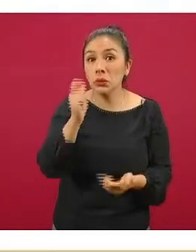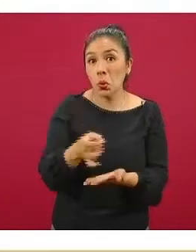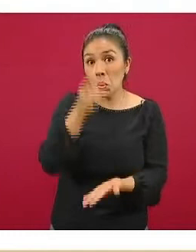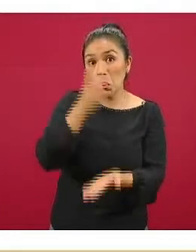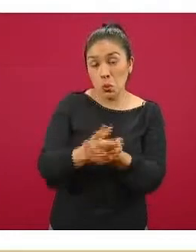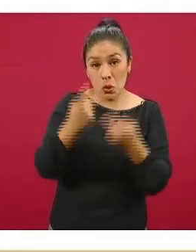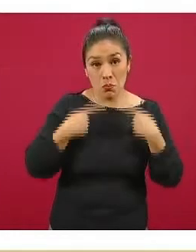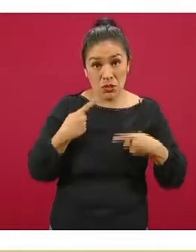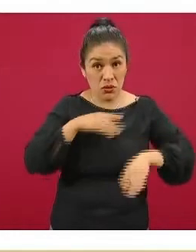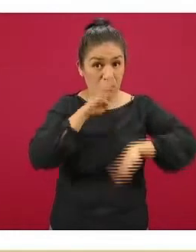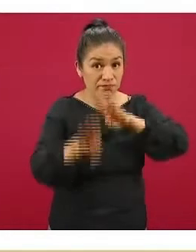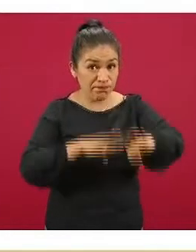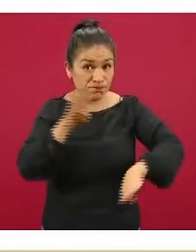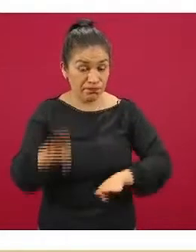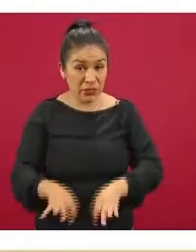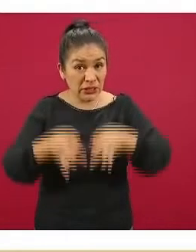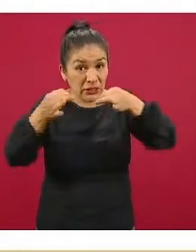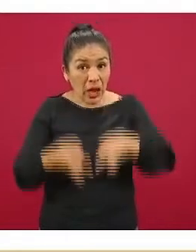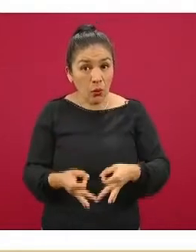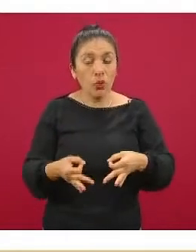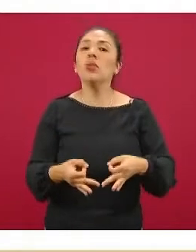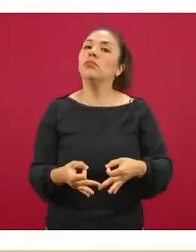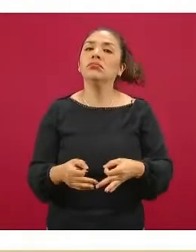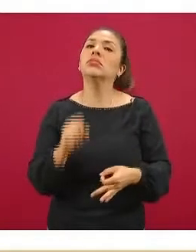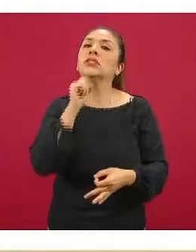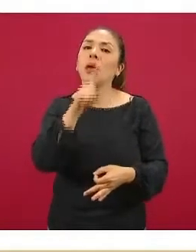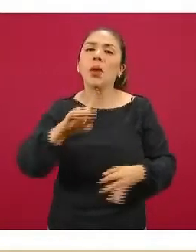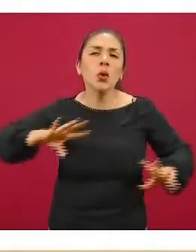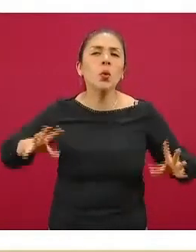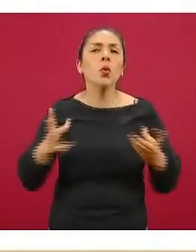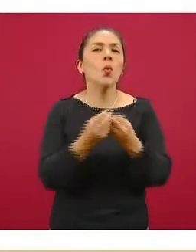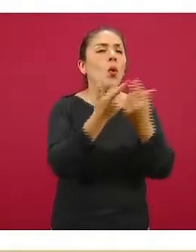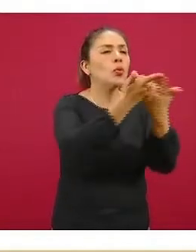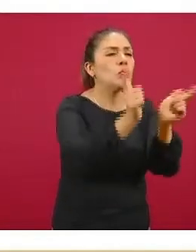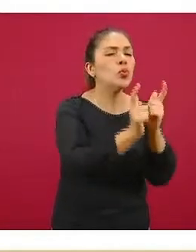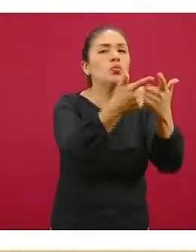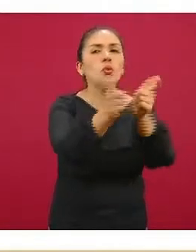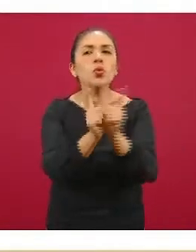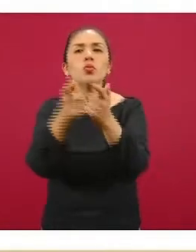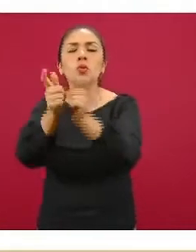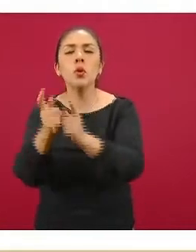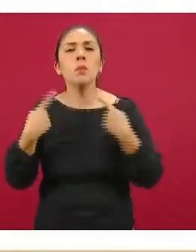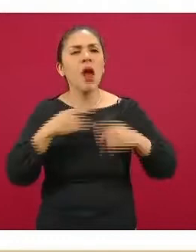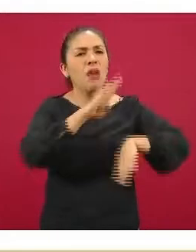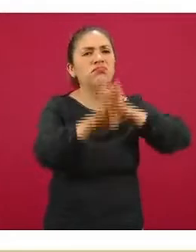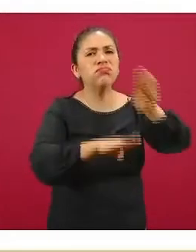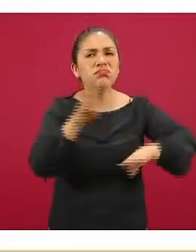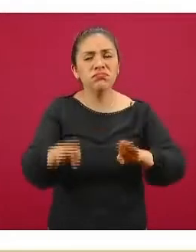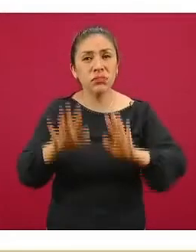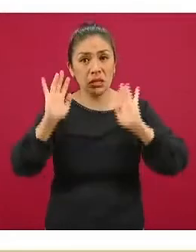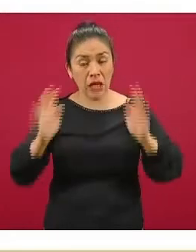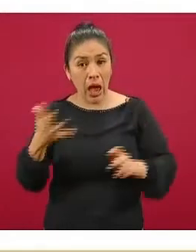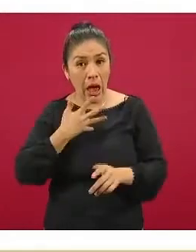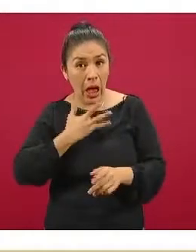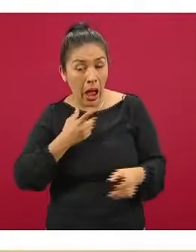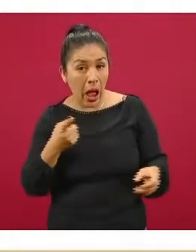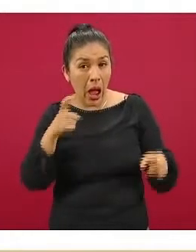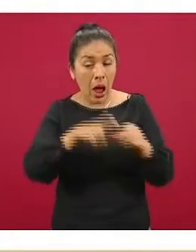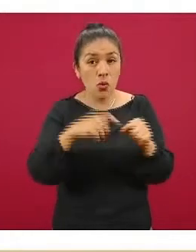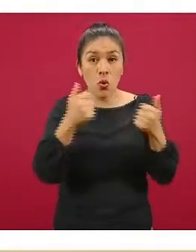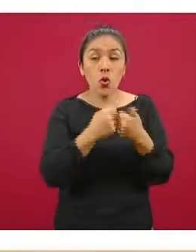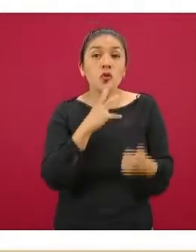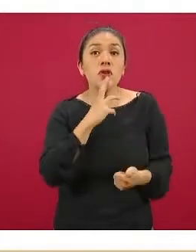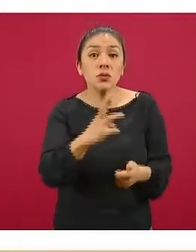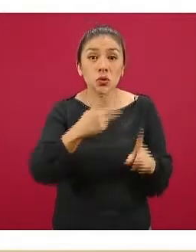las defunciones ya confirmadas, sino también todos aquellos grupos de defunciones que no necesariamente tienen un